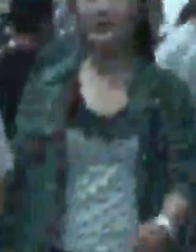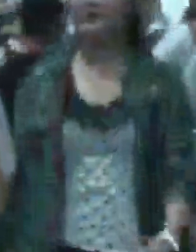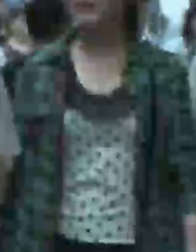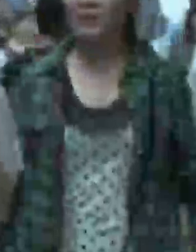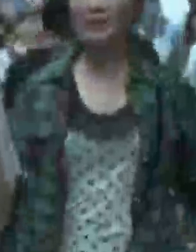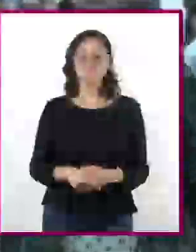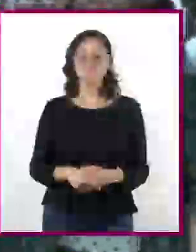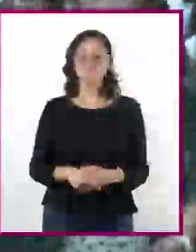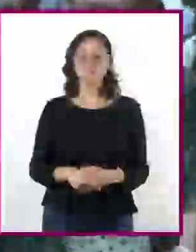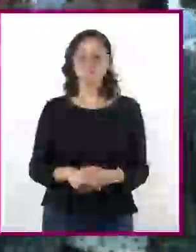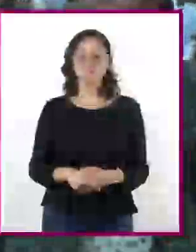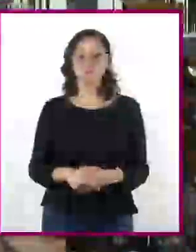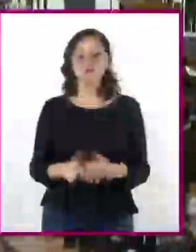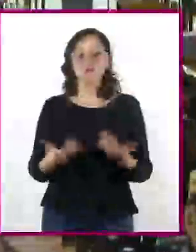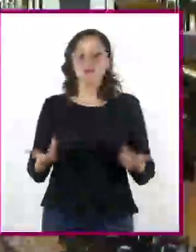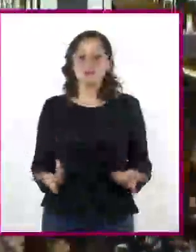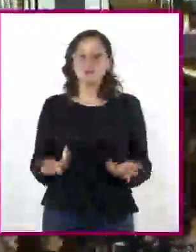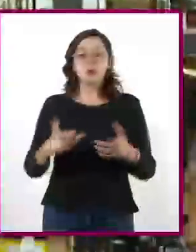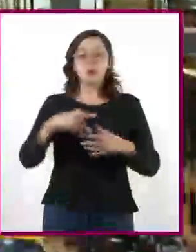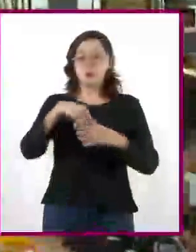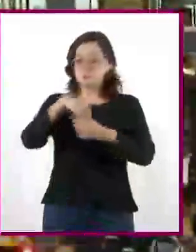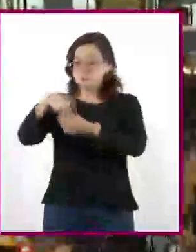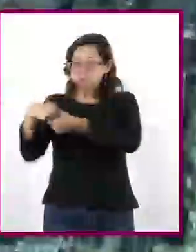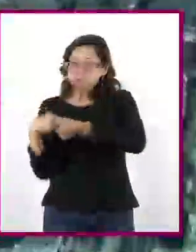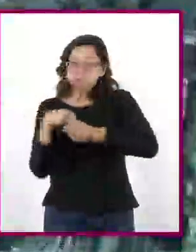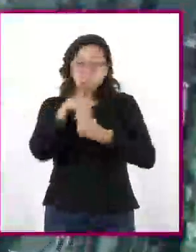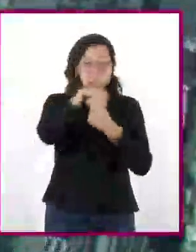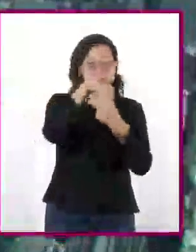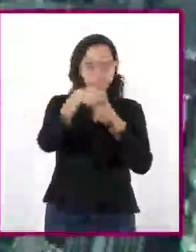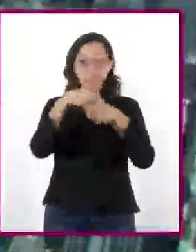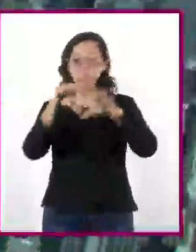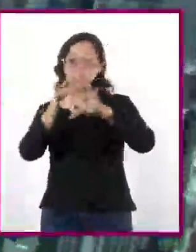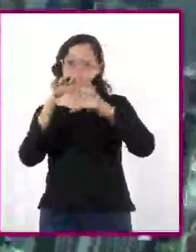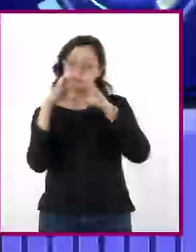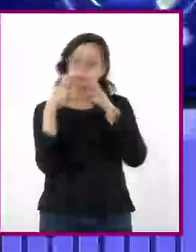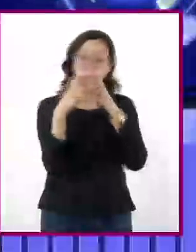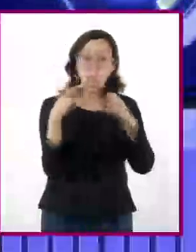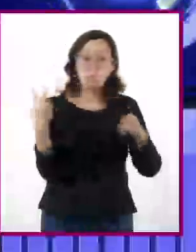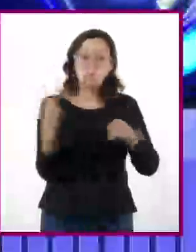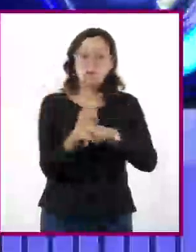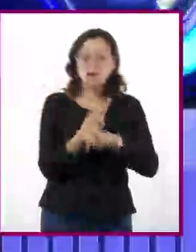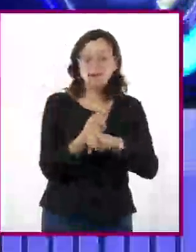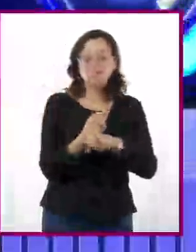Entre otras cosas, la sobrepoblación mundial trae como consecuencia